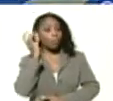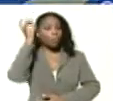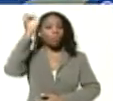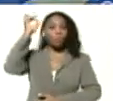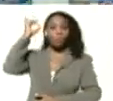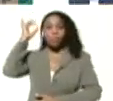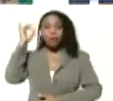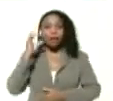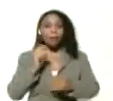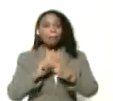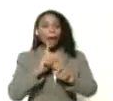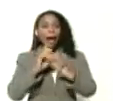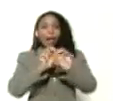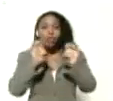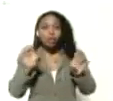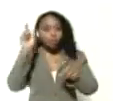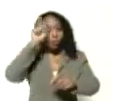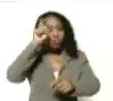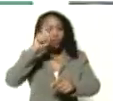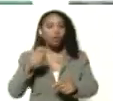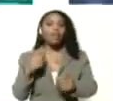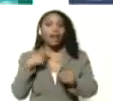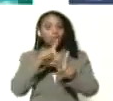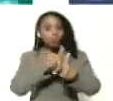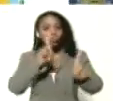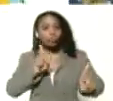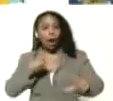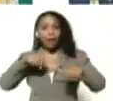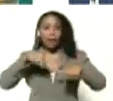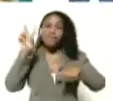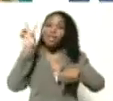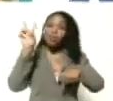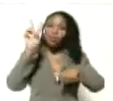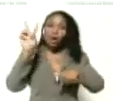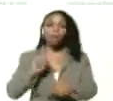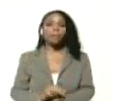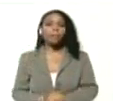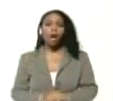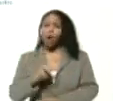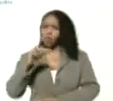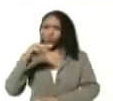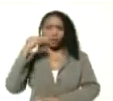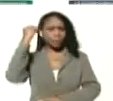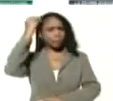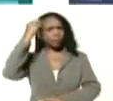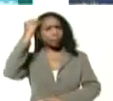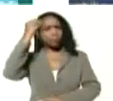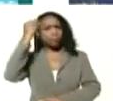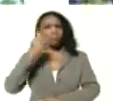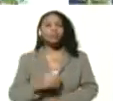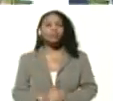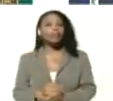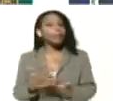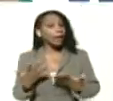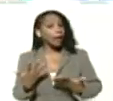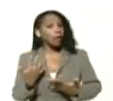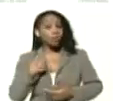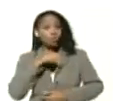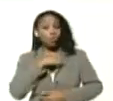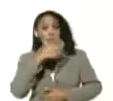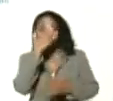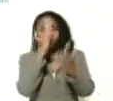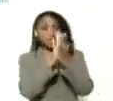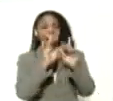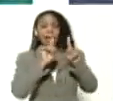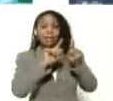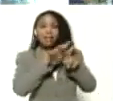educación a distancia. En Venezuela, bueno, nunca pensamos que íbamos a enfrentar